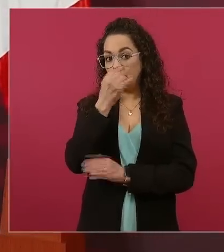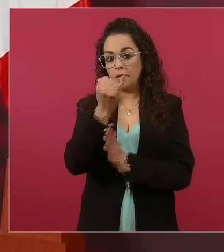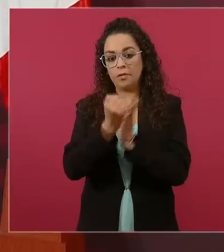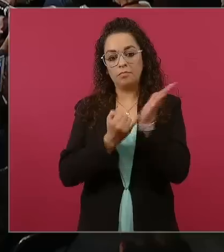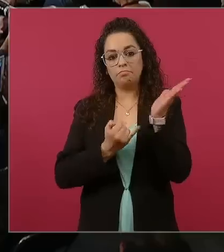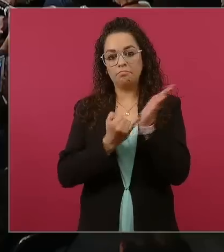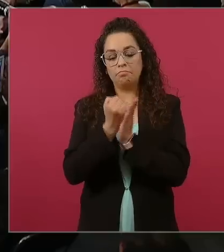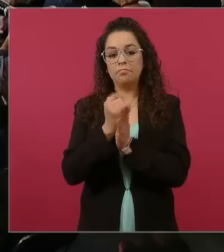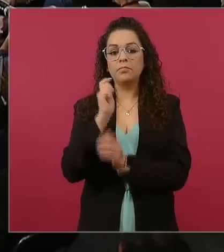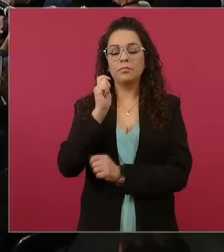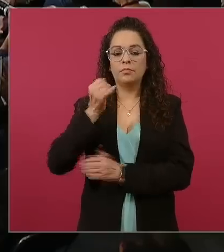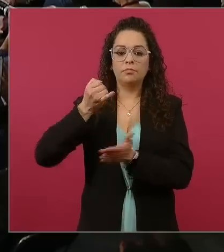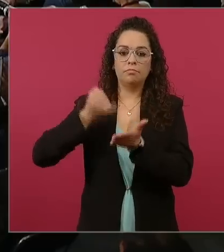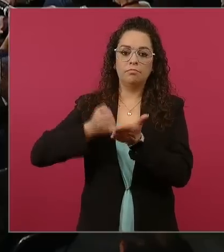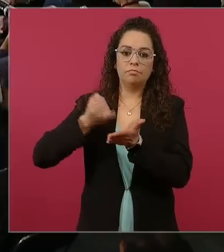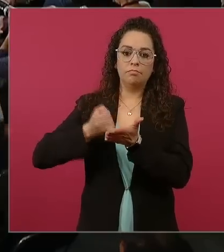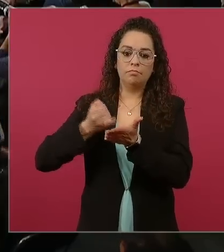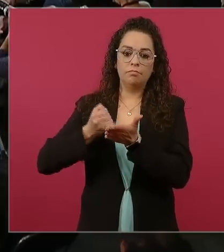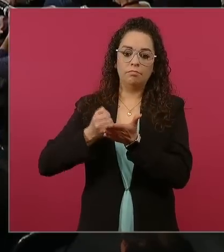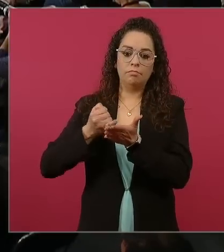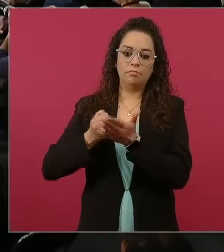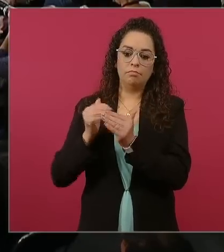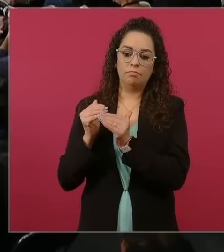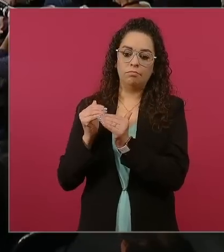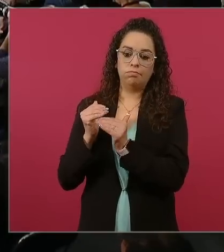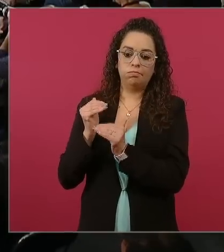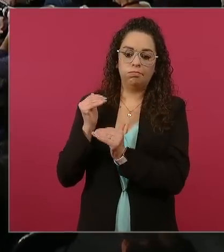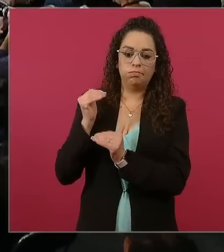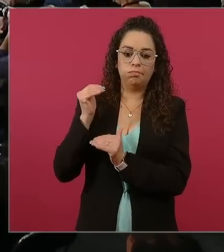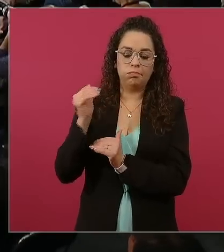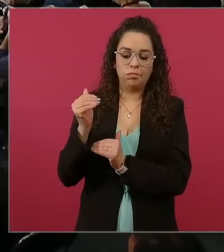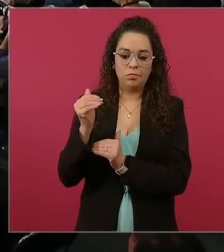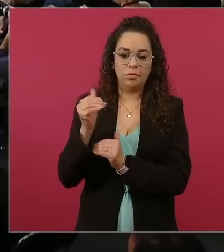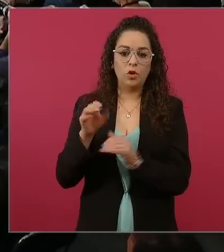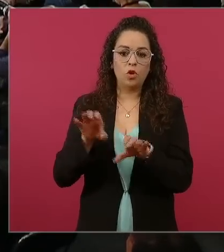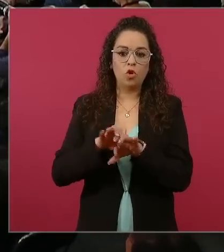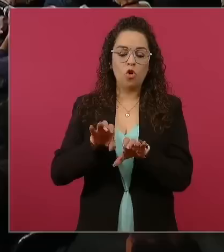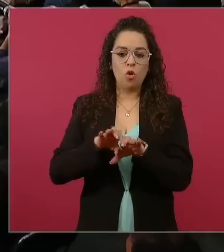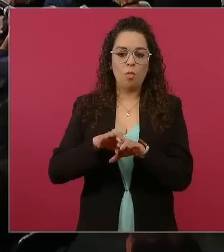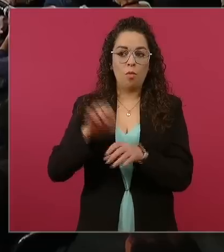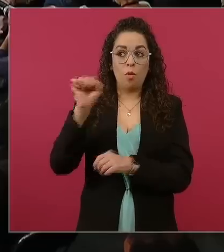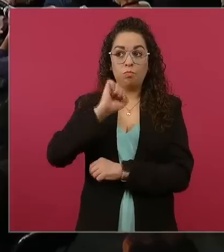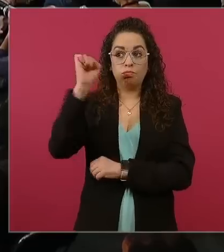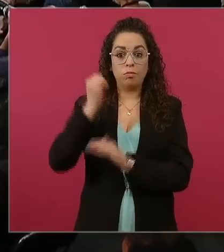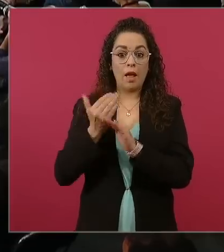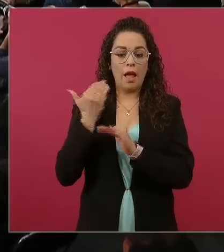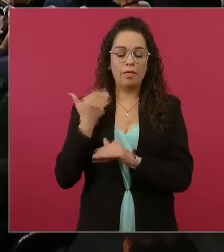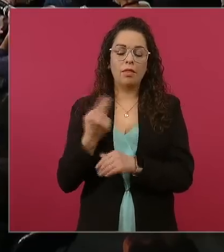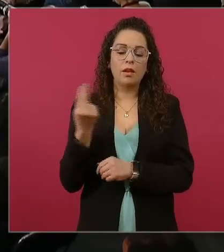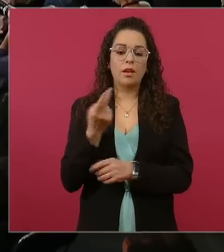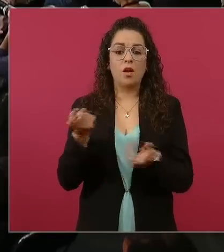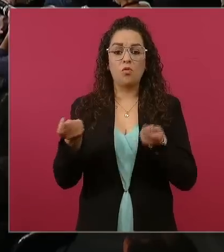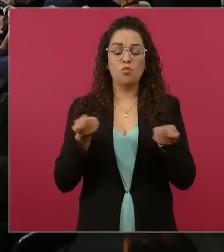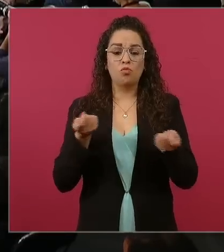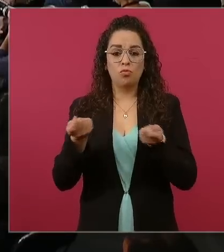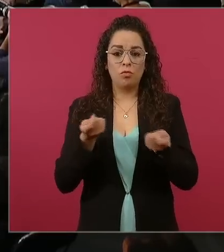para controlar la inflación. Nosotros hicimos un acuerdo